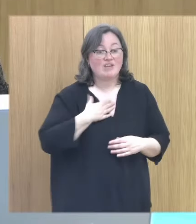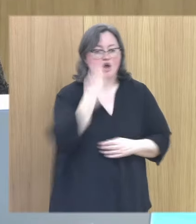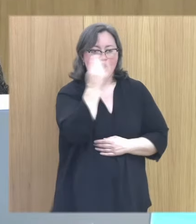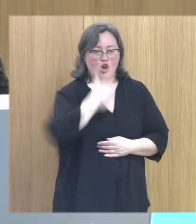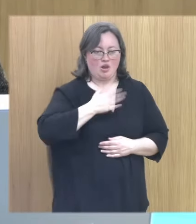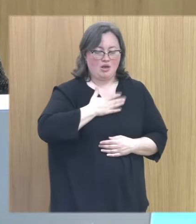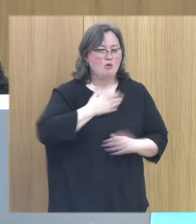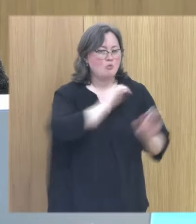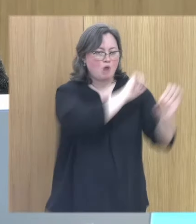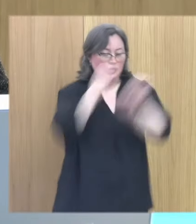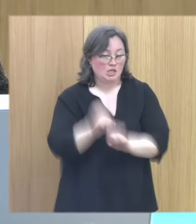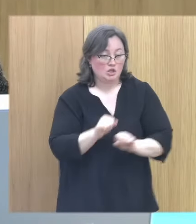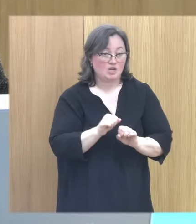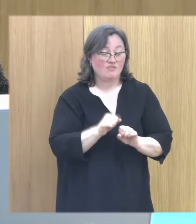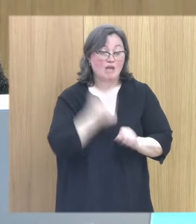entonces hay una